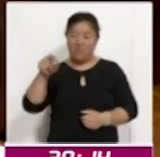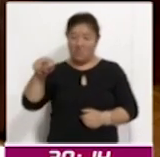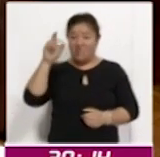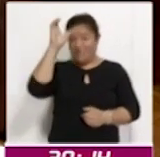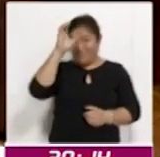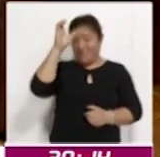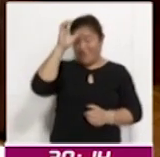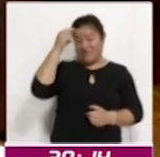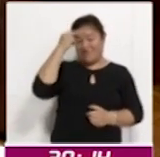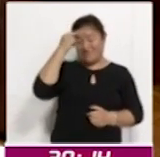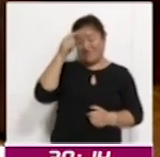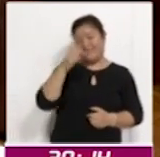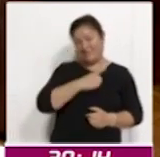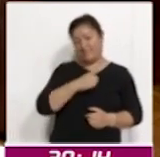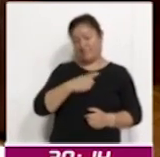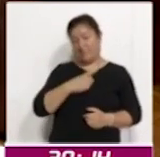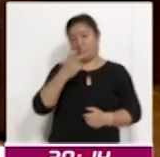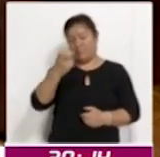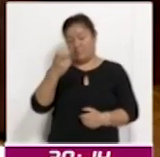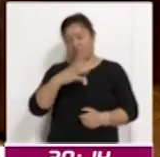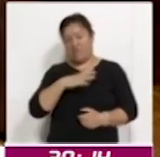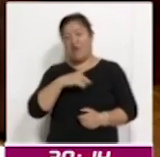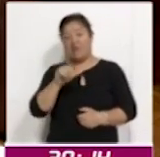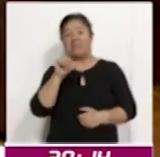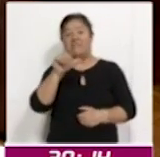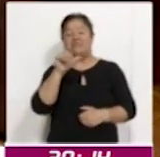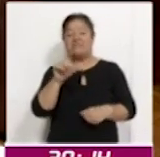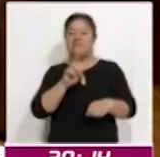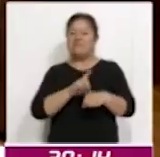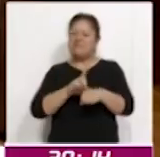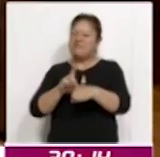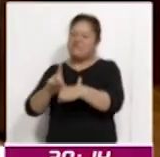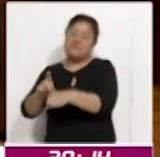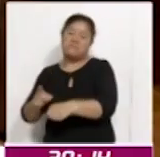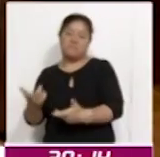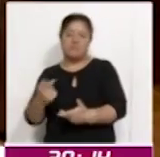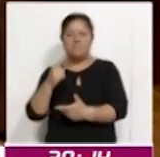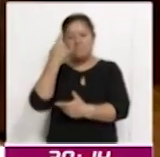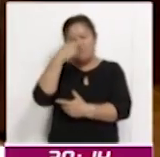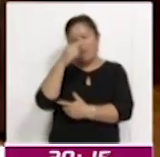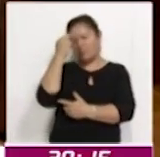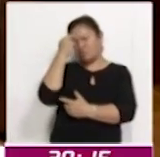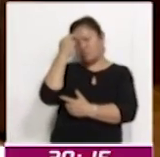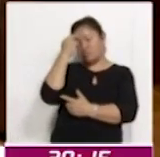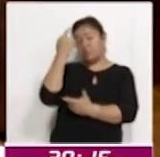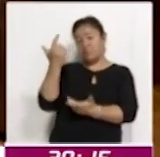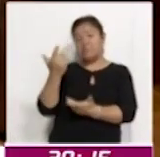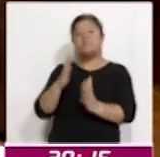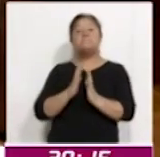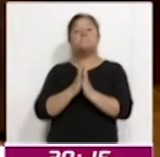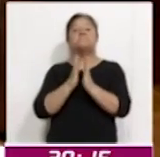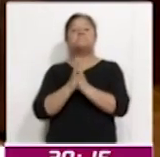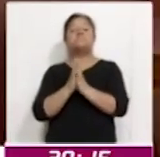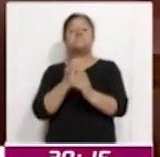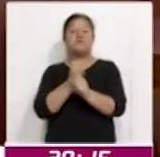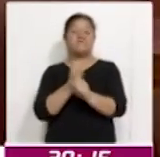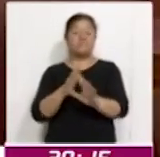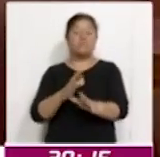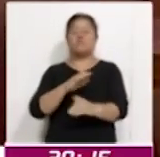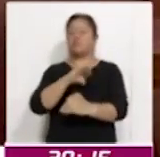son estos 16 días de activismo, para hacer conciencia y participar. Toda la información se está,